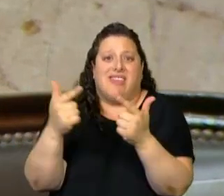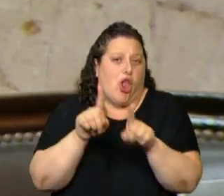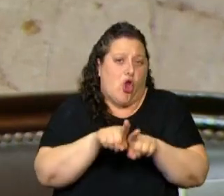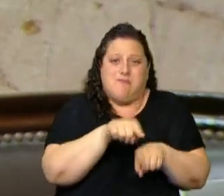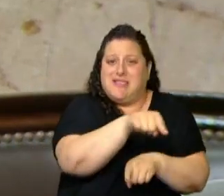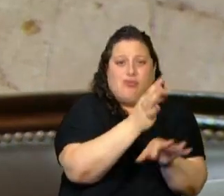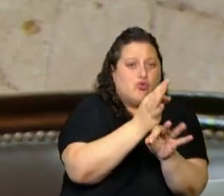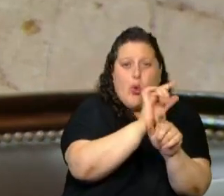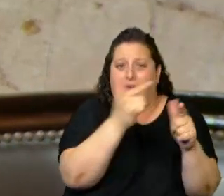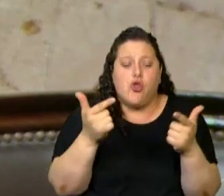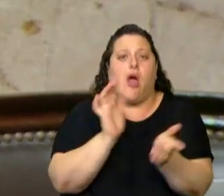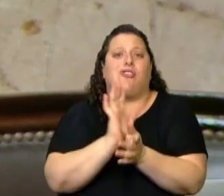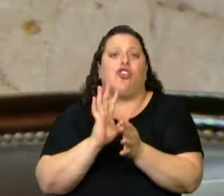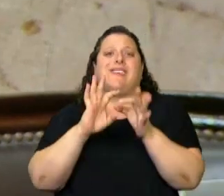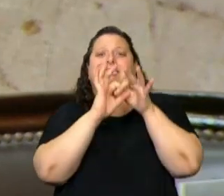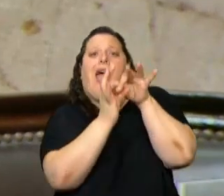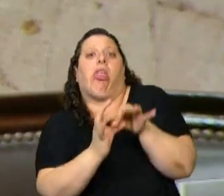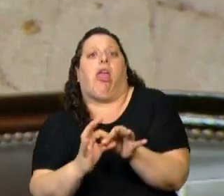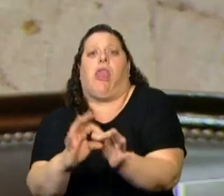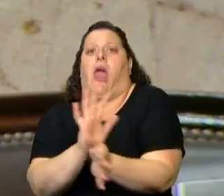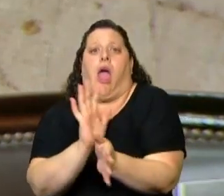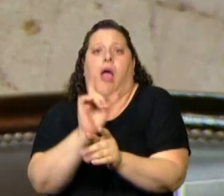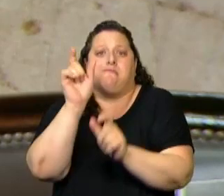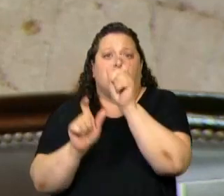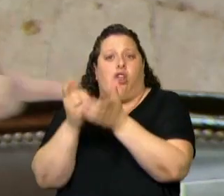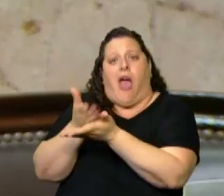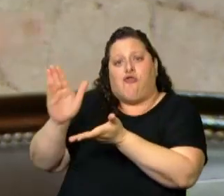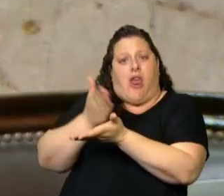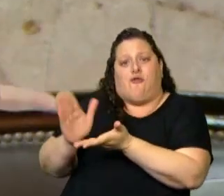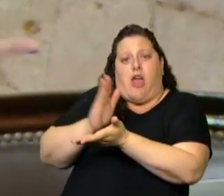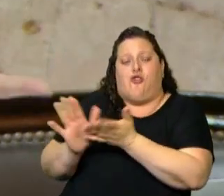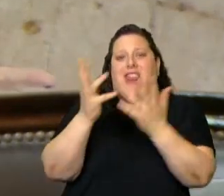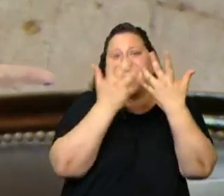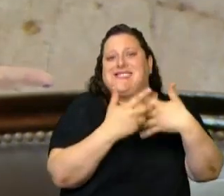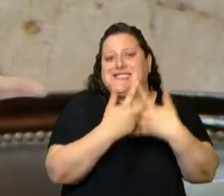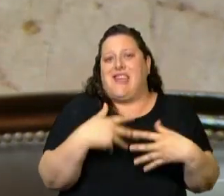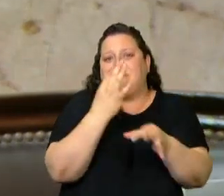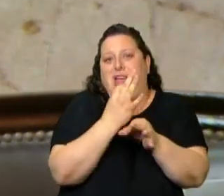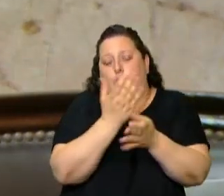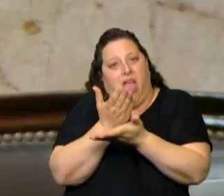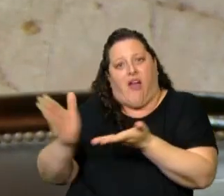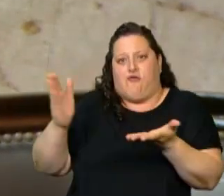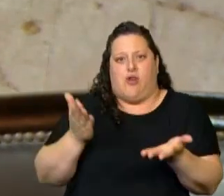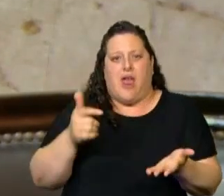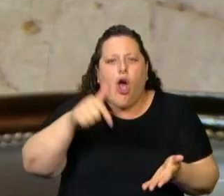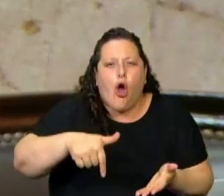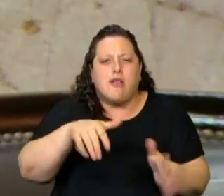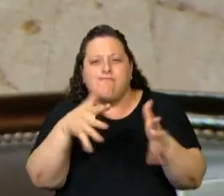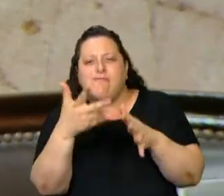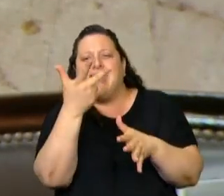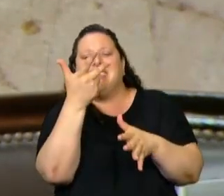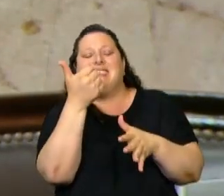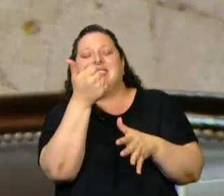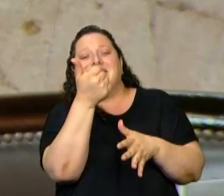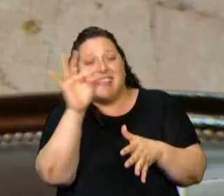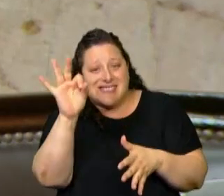escuelas, entonces es una cadena donde nos empiezan a quedar muchas personas afuera del sistema directamente. Hoy casi el 60% de